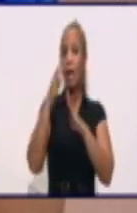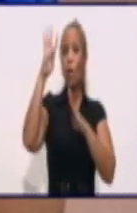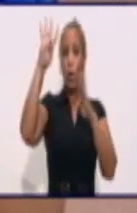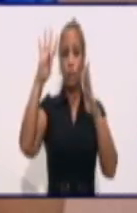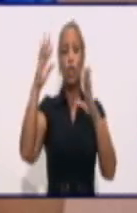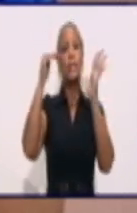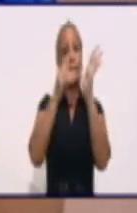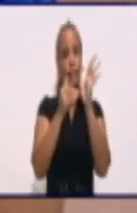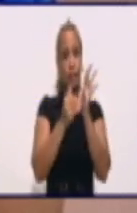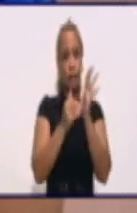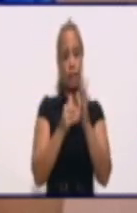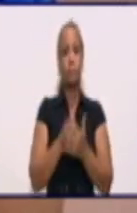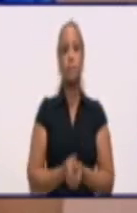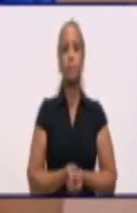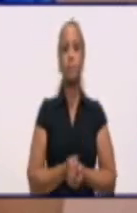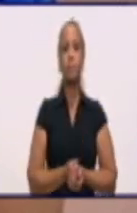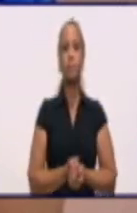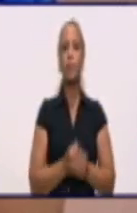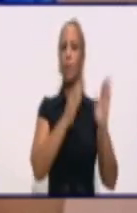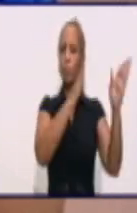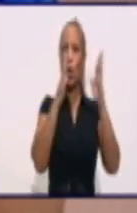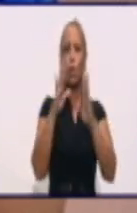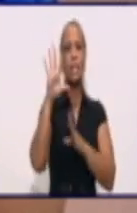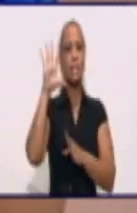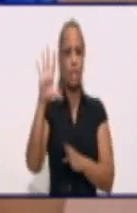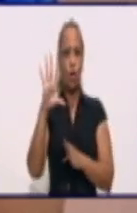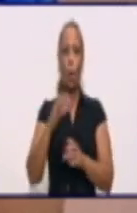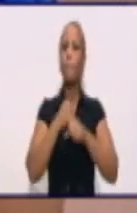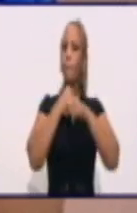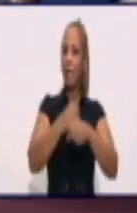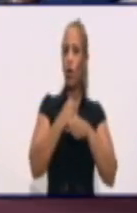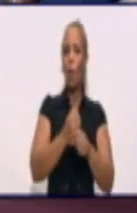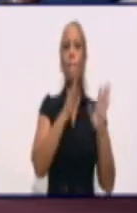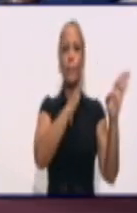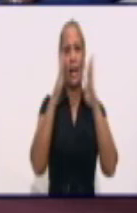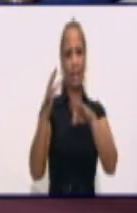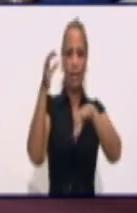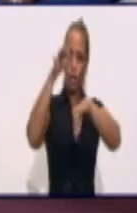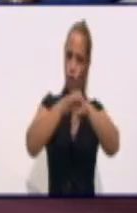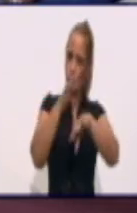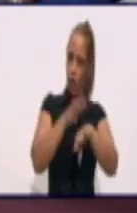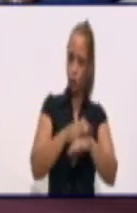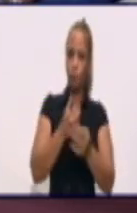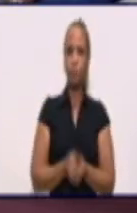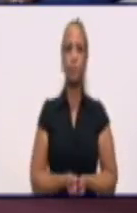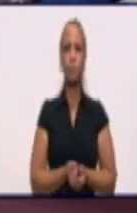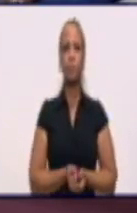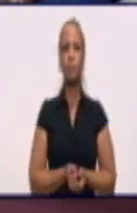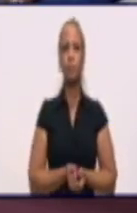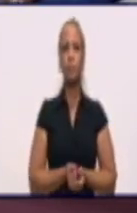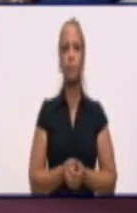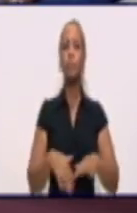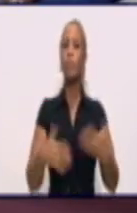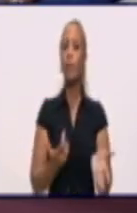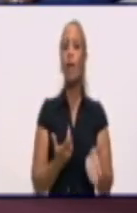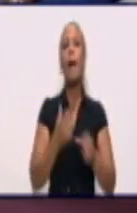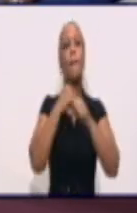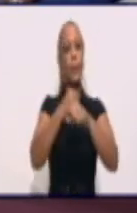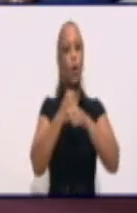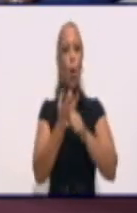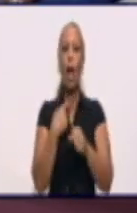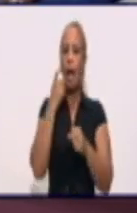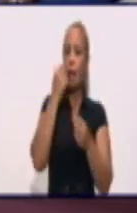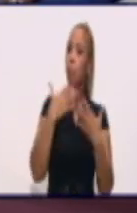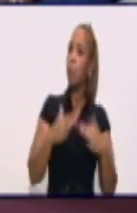el bloque 5, que sería Pilón, parte de Río Caldo. Bueno, en el caso de Pilón se tendría en cuenta porque estuvo afectado ayer por la